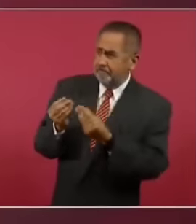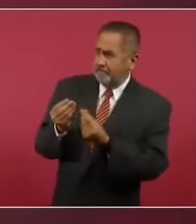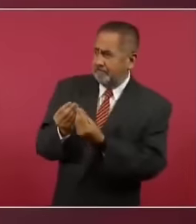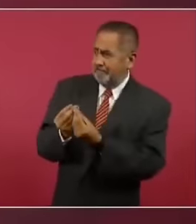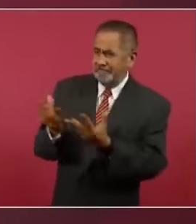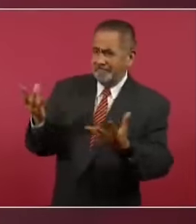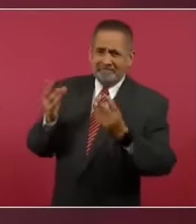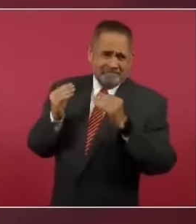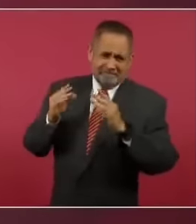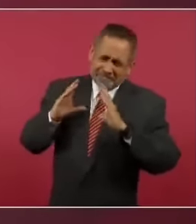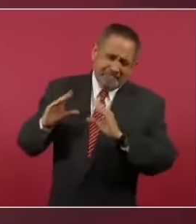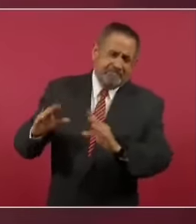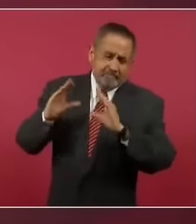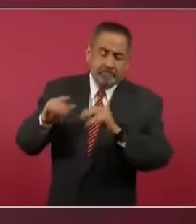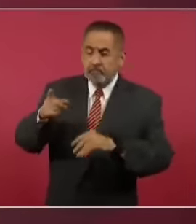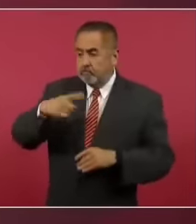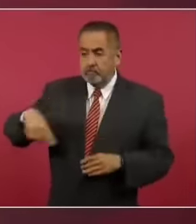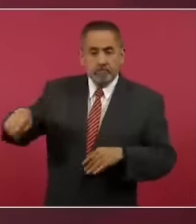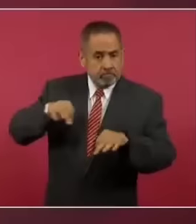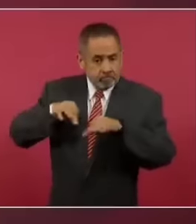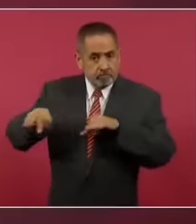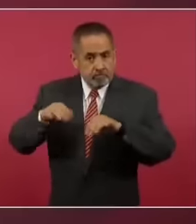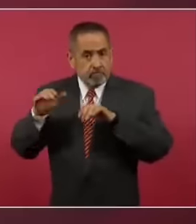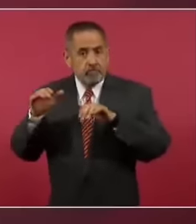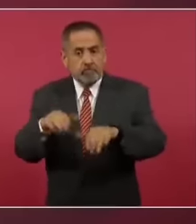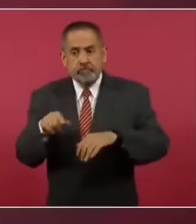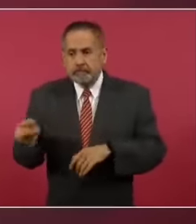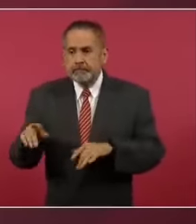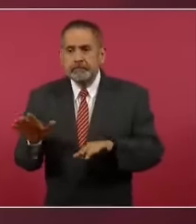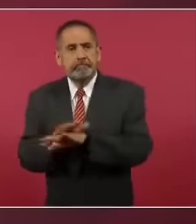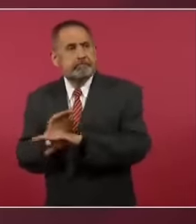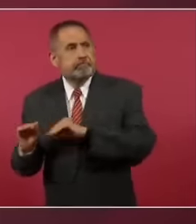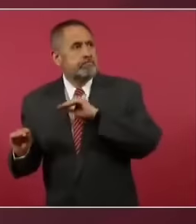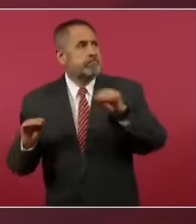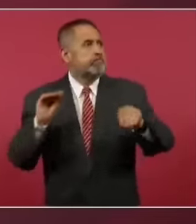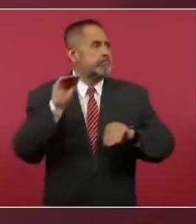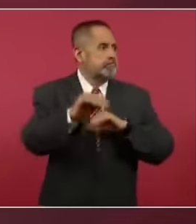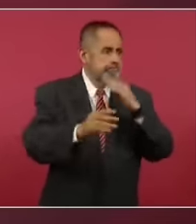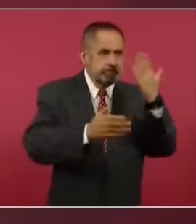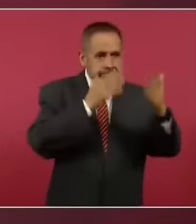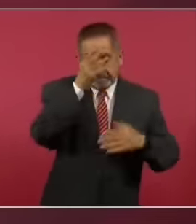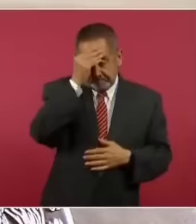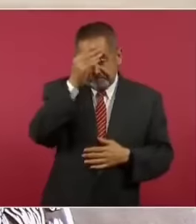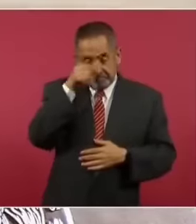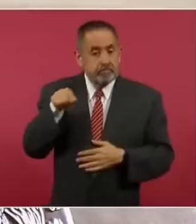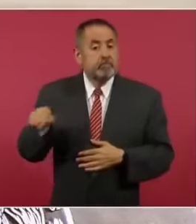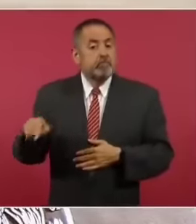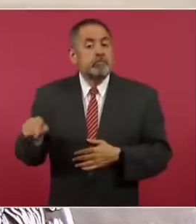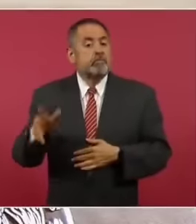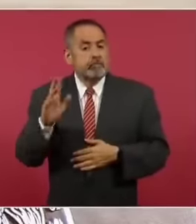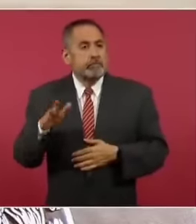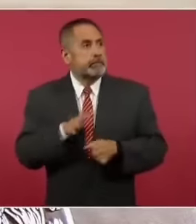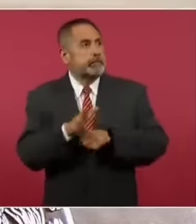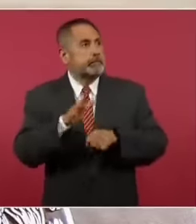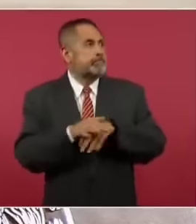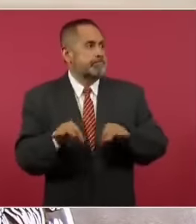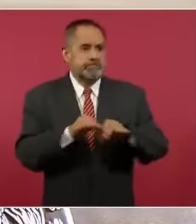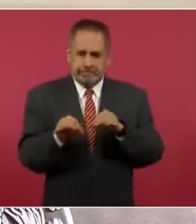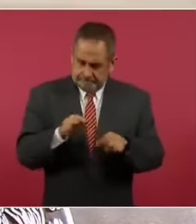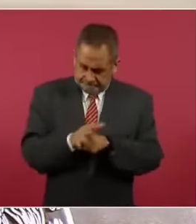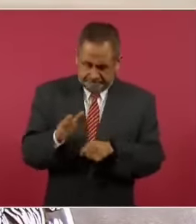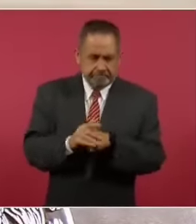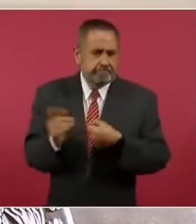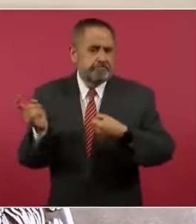que trabajan y que tienen una gran movilidad, justamente porque hay una gran demanda para ellos, no sólo en este país, sino